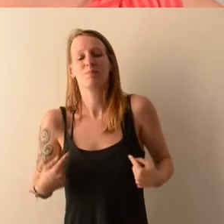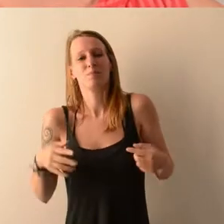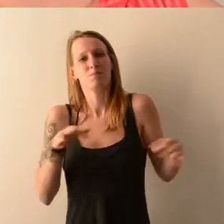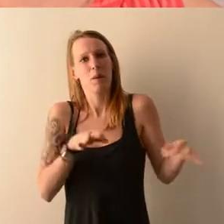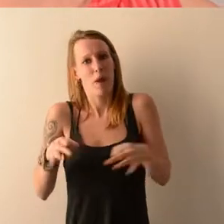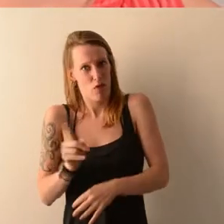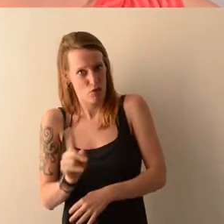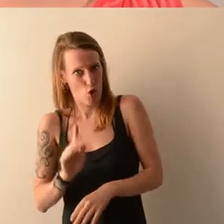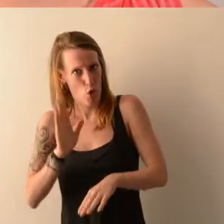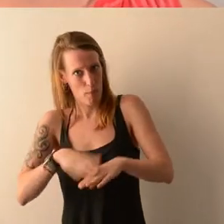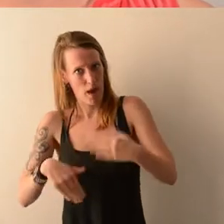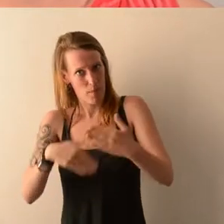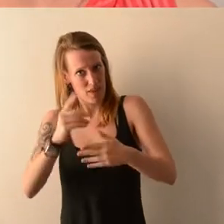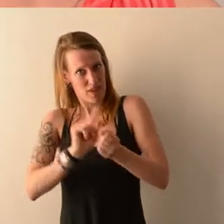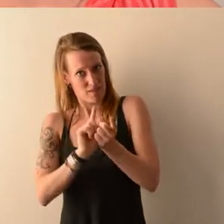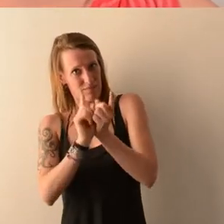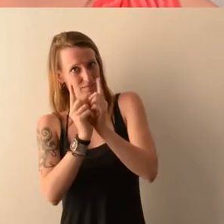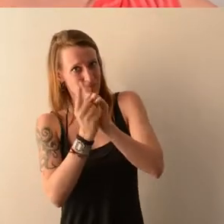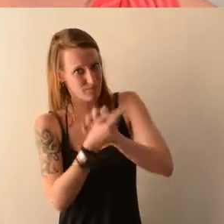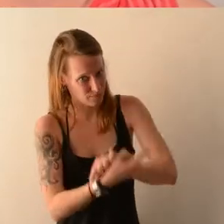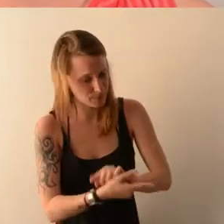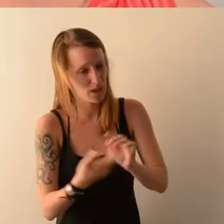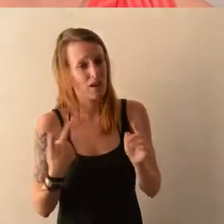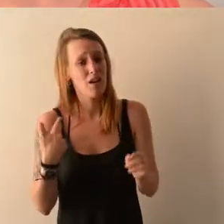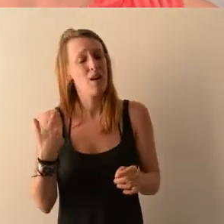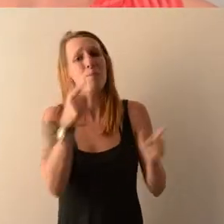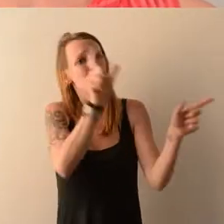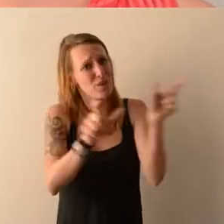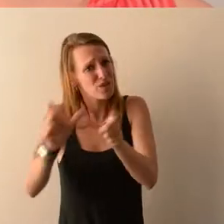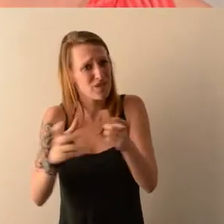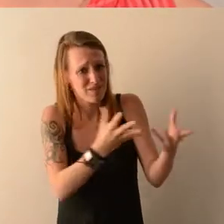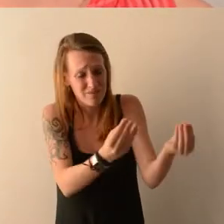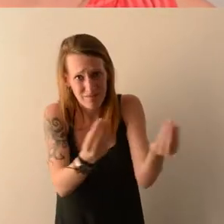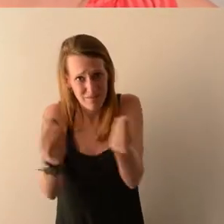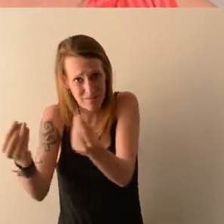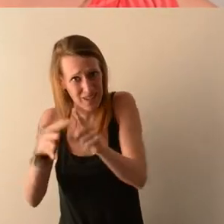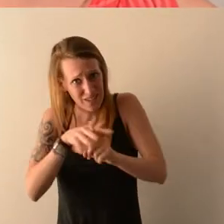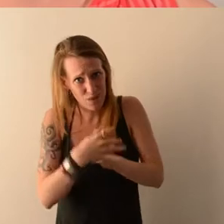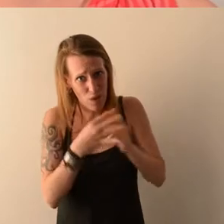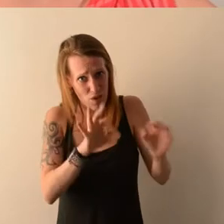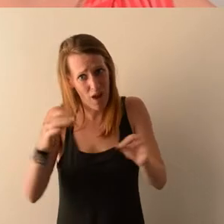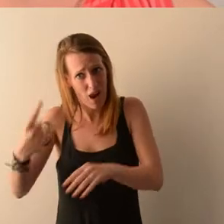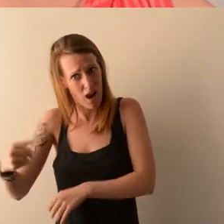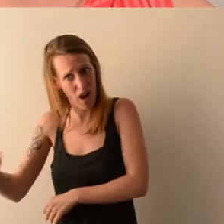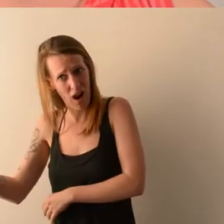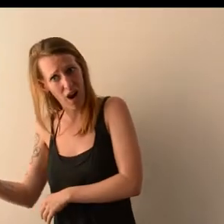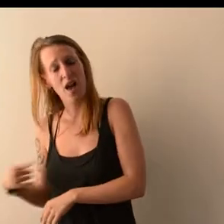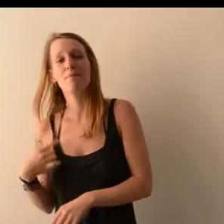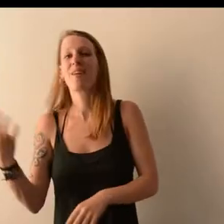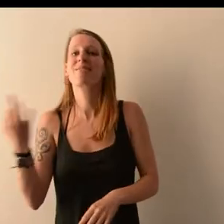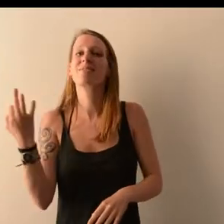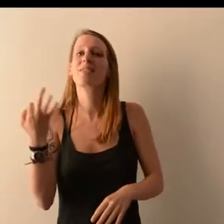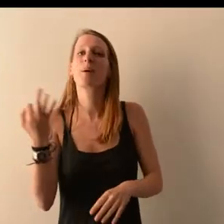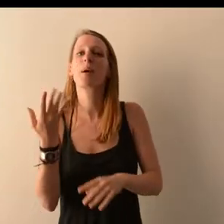género que no les corresponde. Y hay muchas personas así, como decía Deña, mostrar que eso sí que es posible.